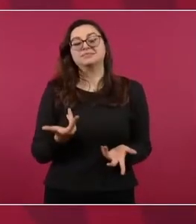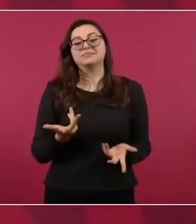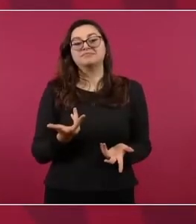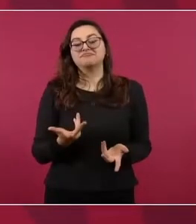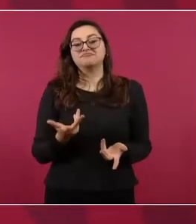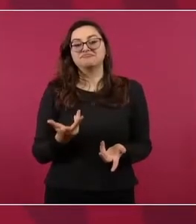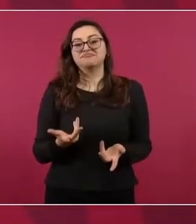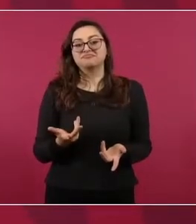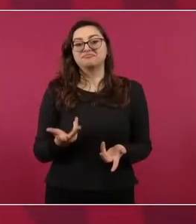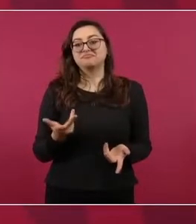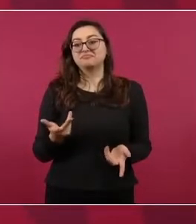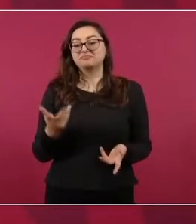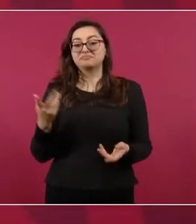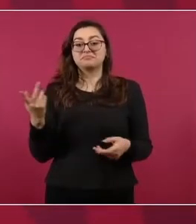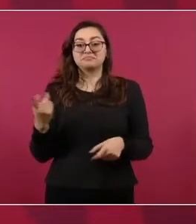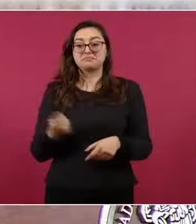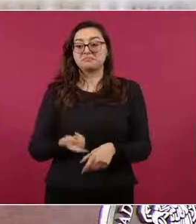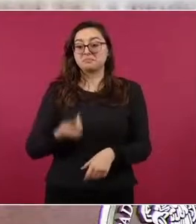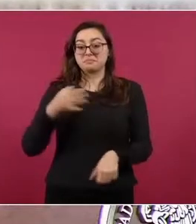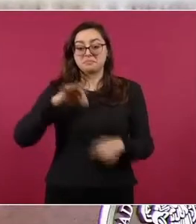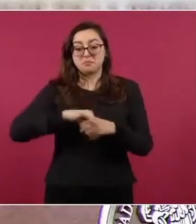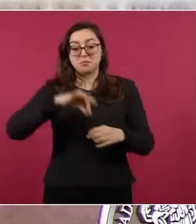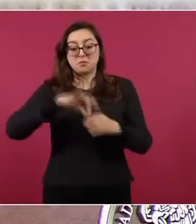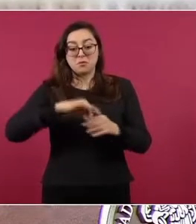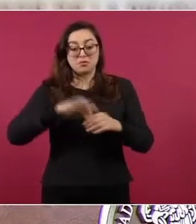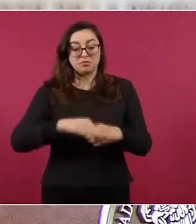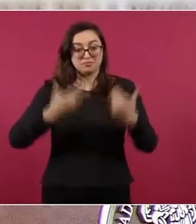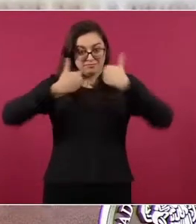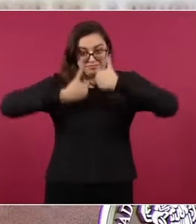presidente que les habla,